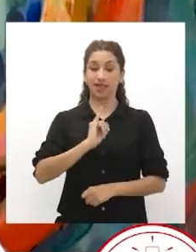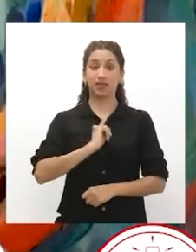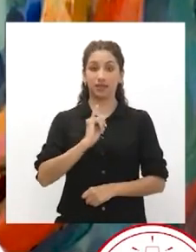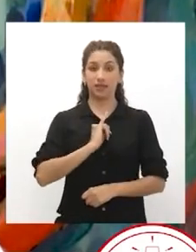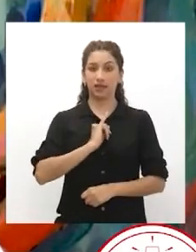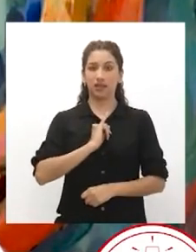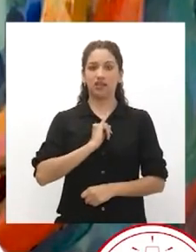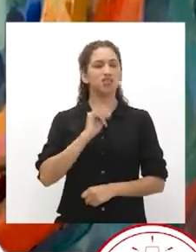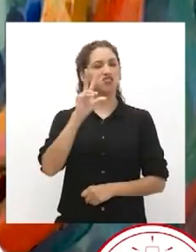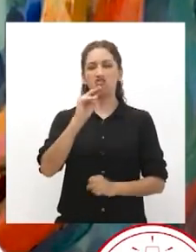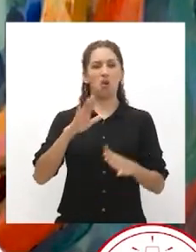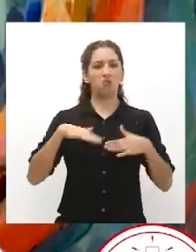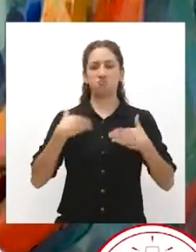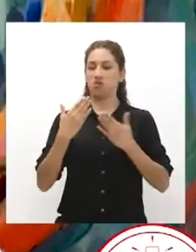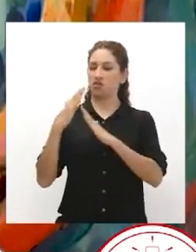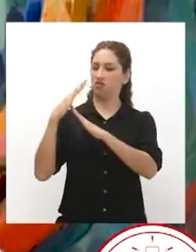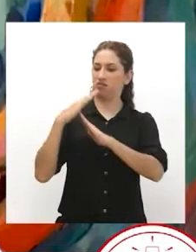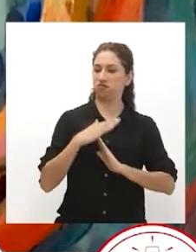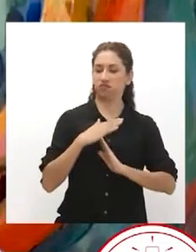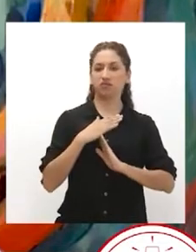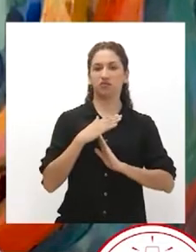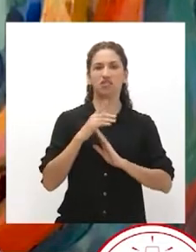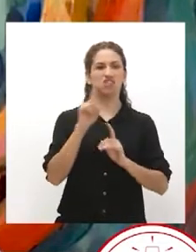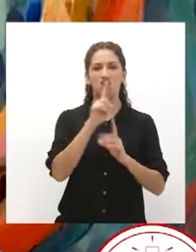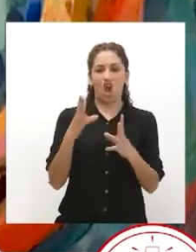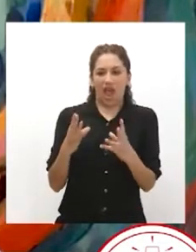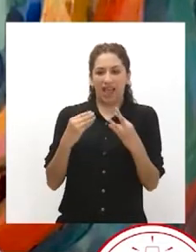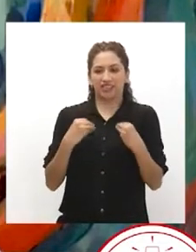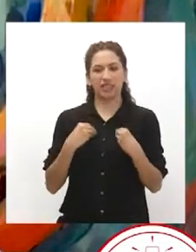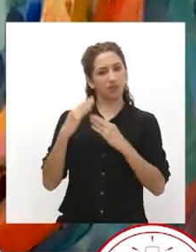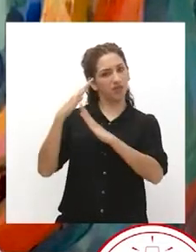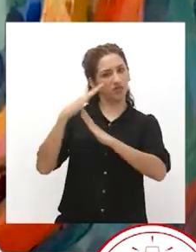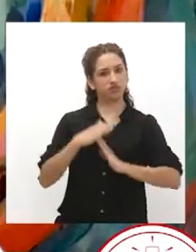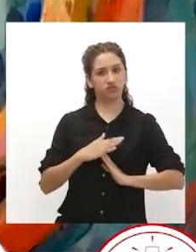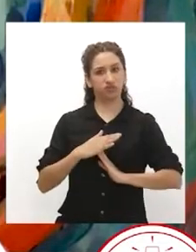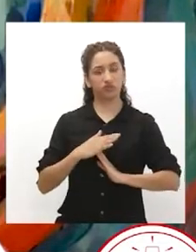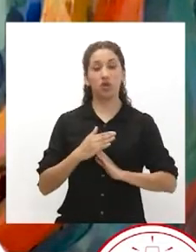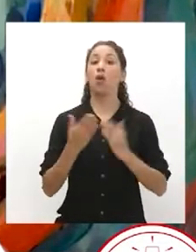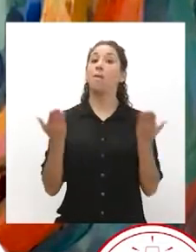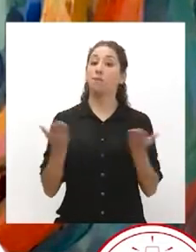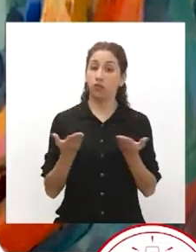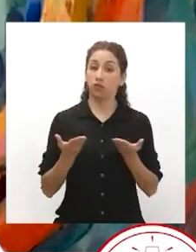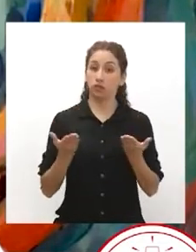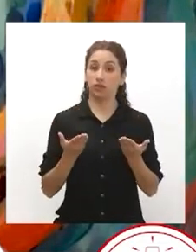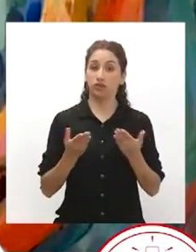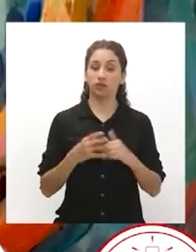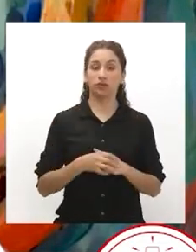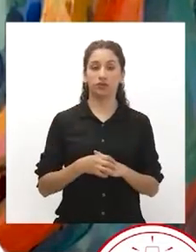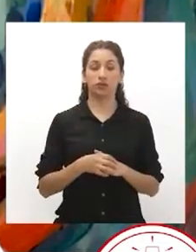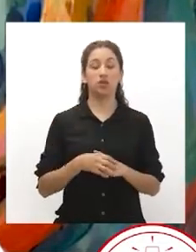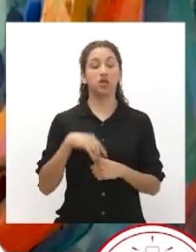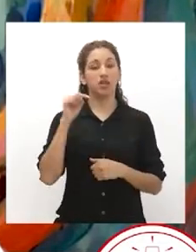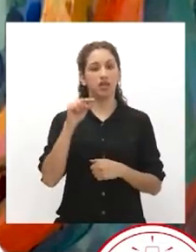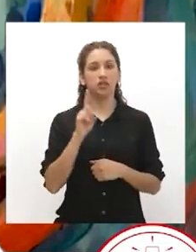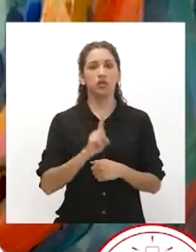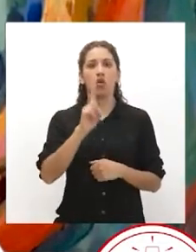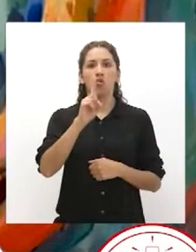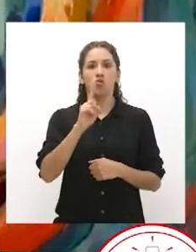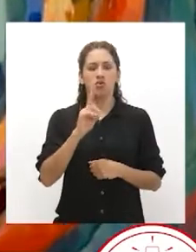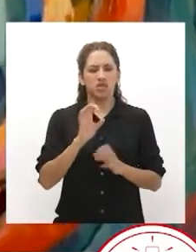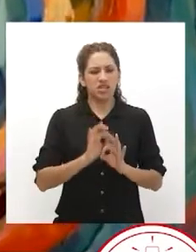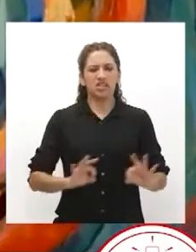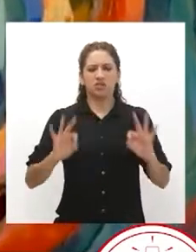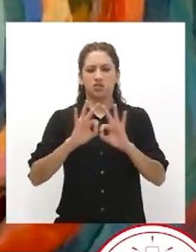no seremos discriminadores ni nos dejaremos discriminar. Y, por lo tanto, es una